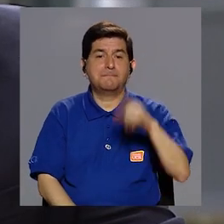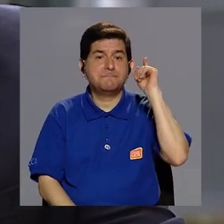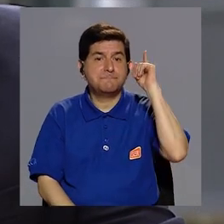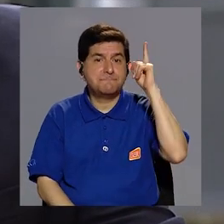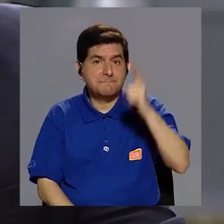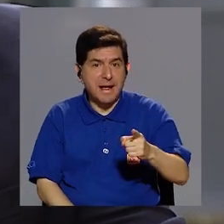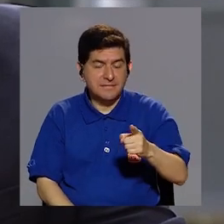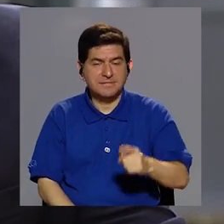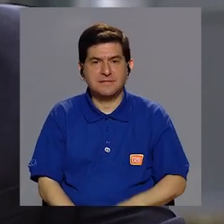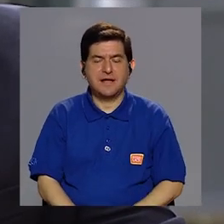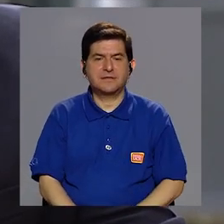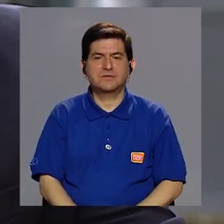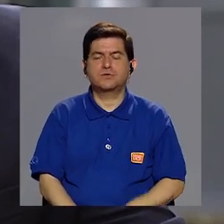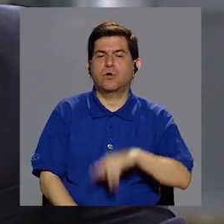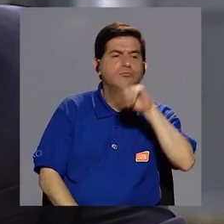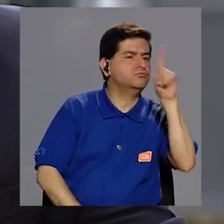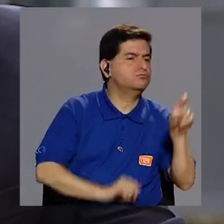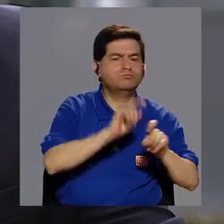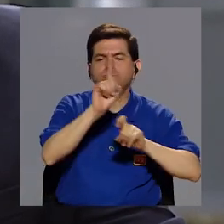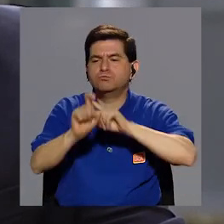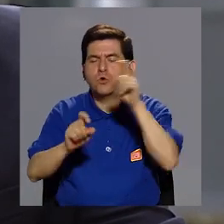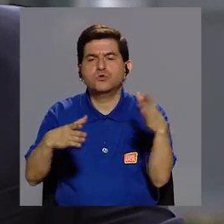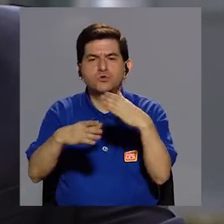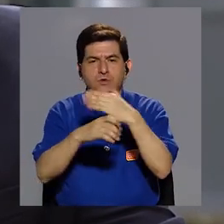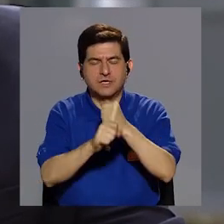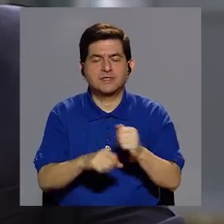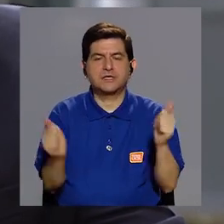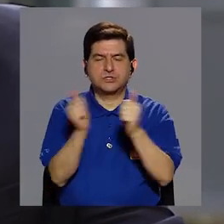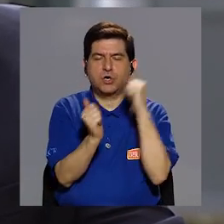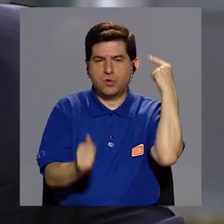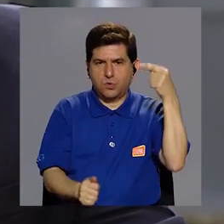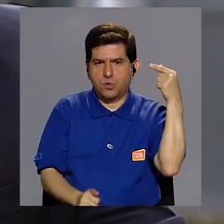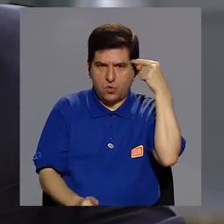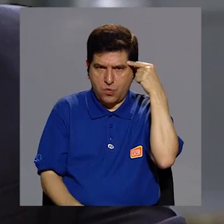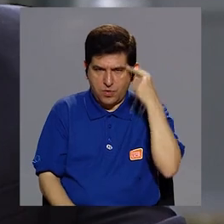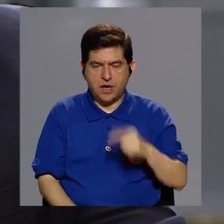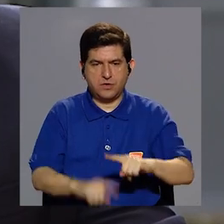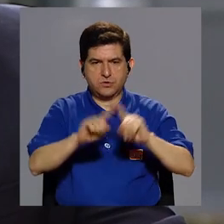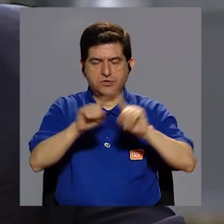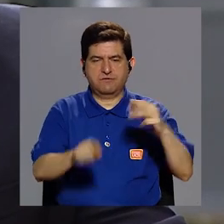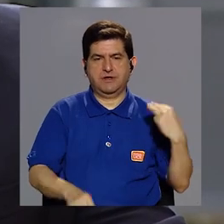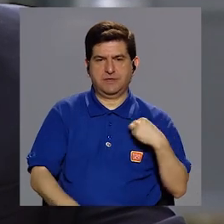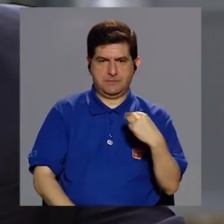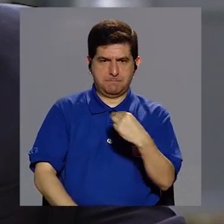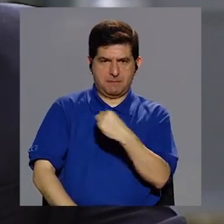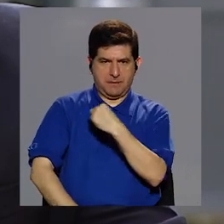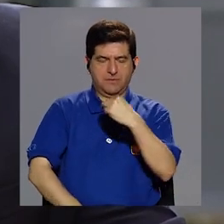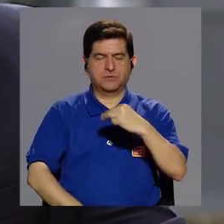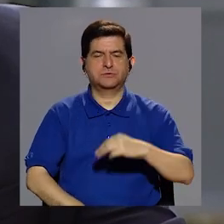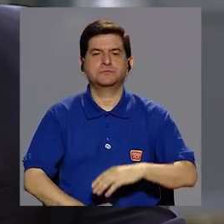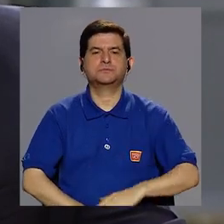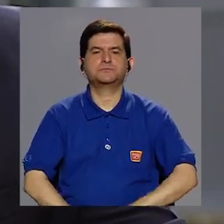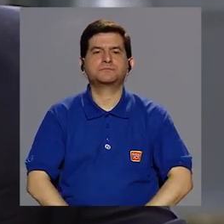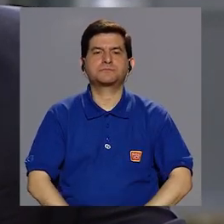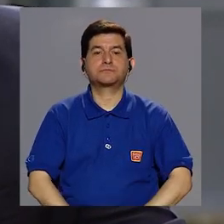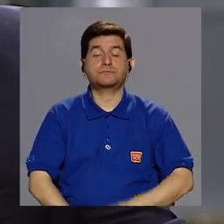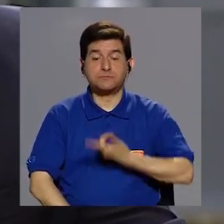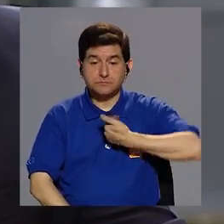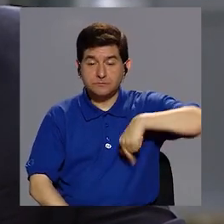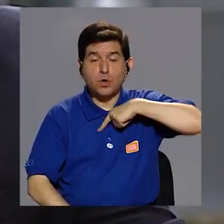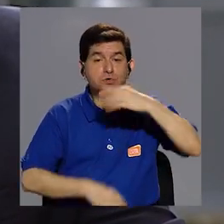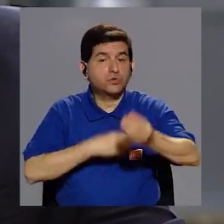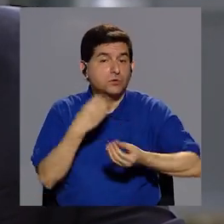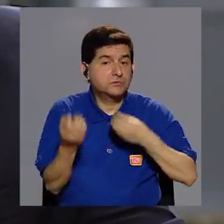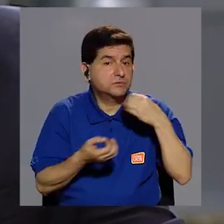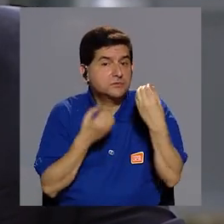mandatos que vienen de consultas que se hacen con los gobiernos, con los estados miembros. Entonces, lo que